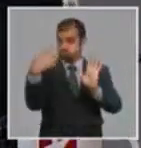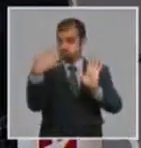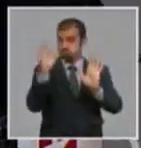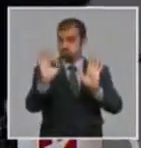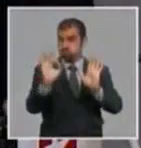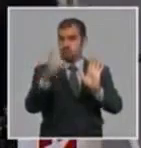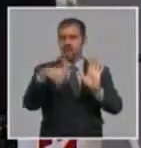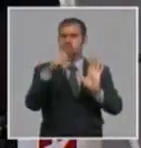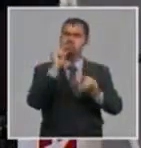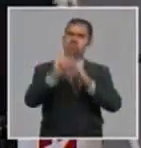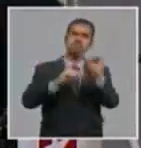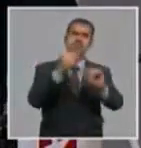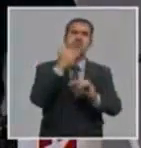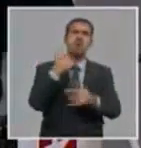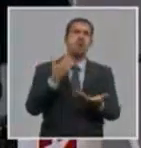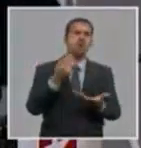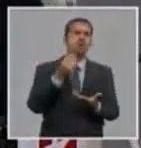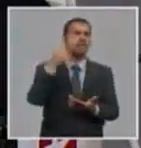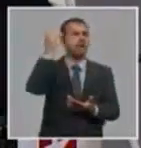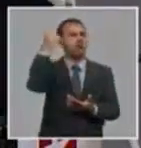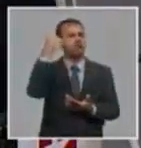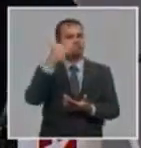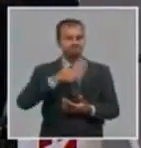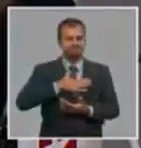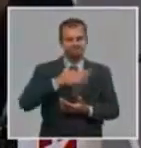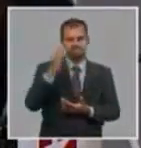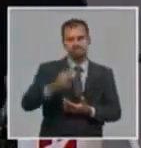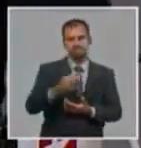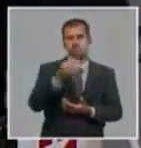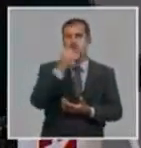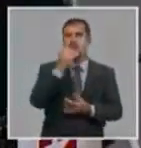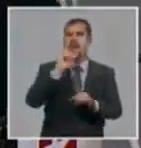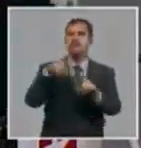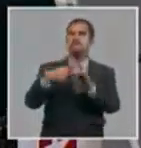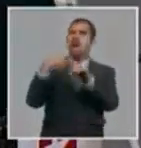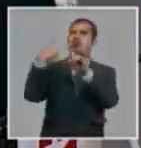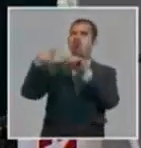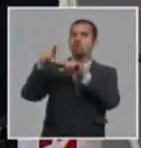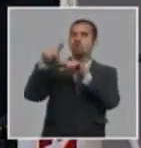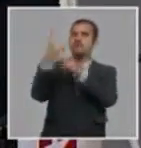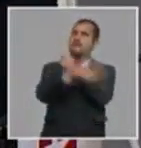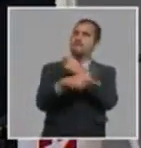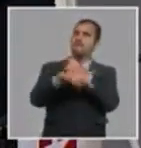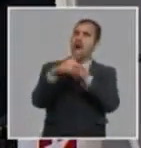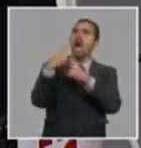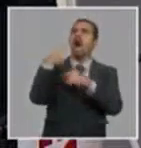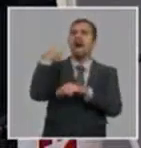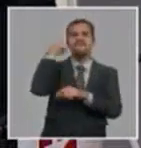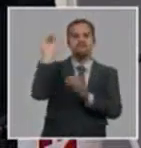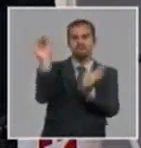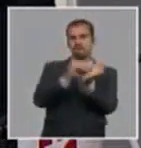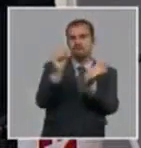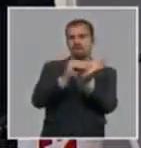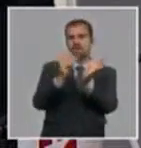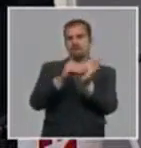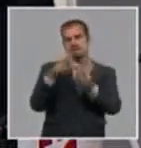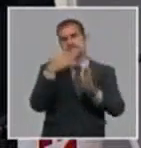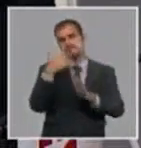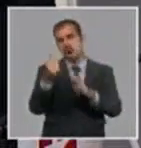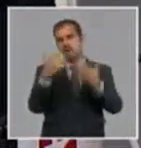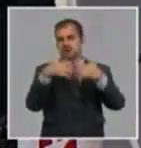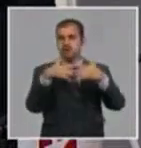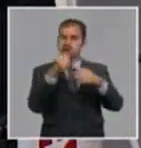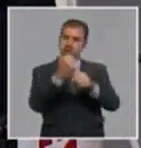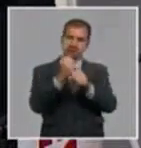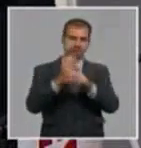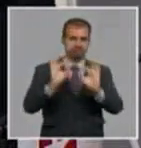propio, como asimilando tecnologías o conocimientos foráneos, aplicados a las condiciones nuestras. Hay que hablar aquí, para pasar justo